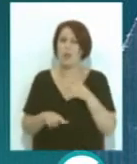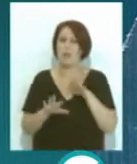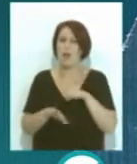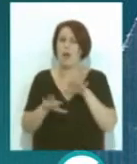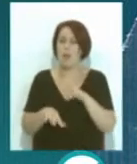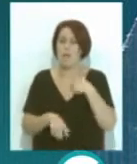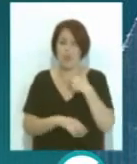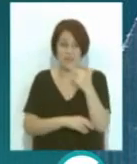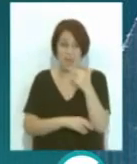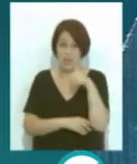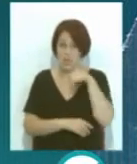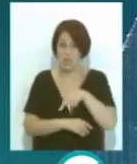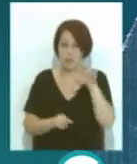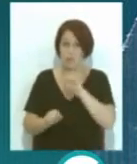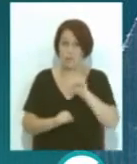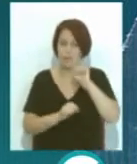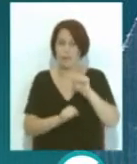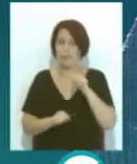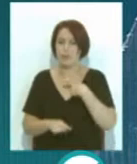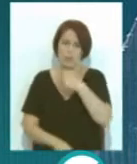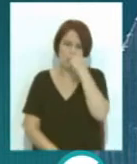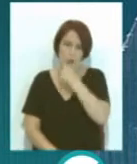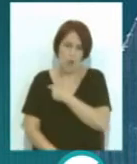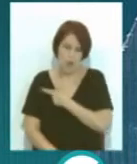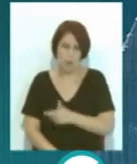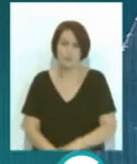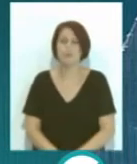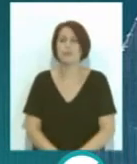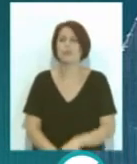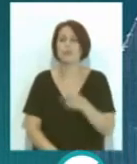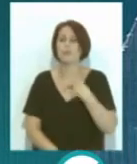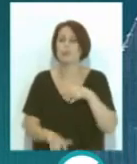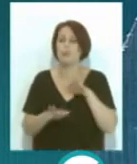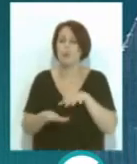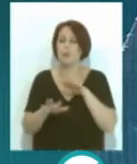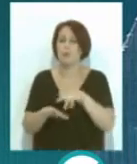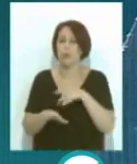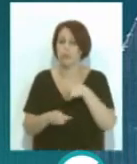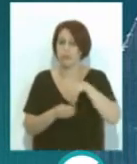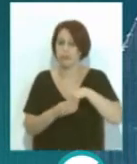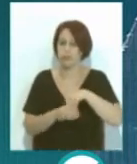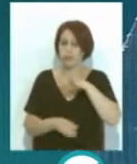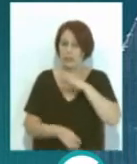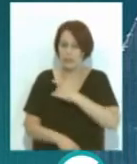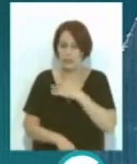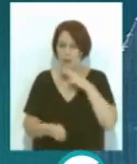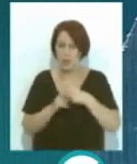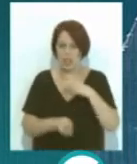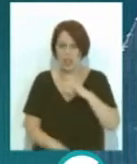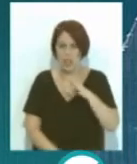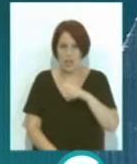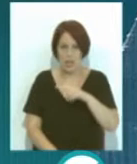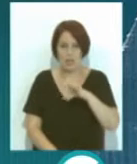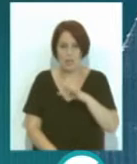manifestado este viernes en defensa de la planta aeronáutica en Puerto Real una movilización convocada por CGT para expresar